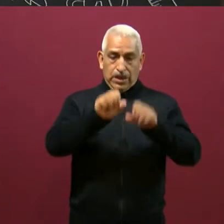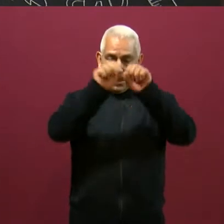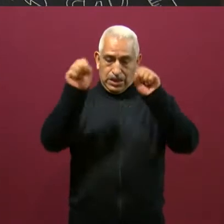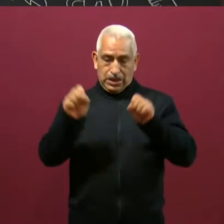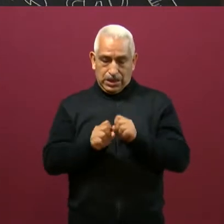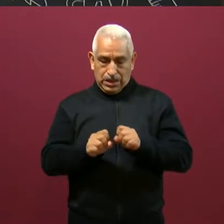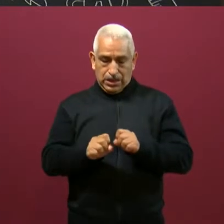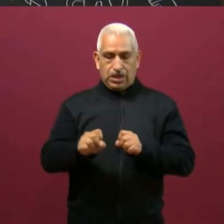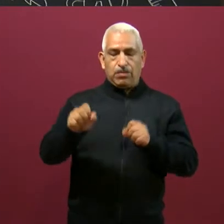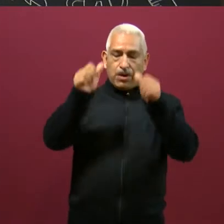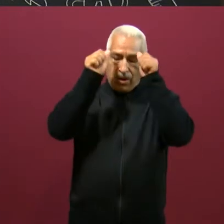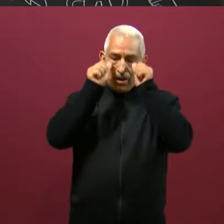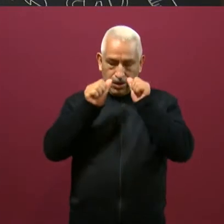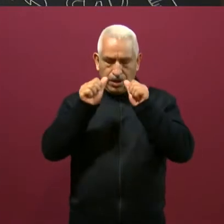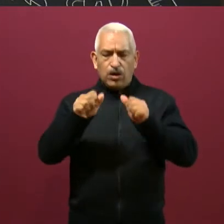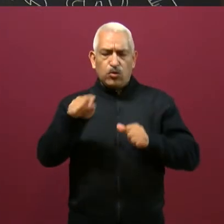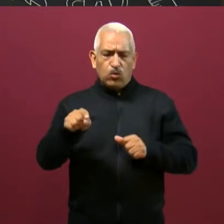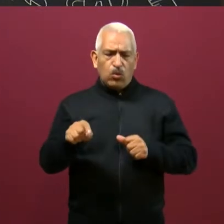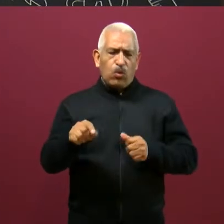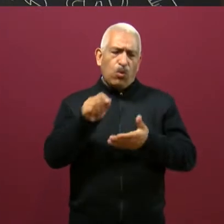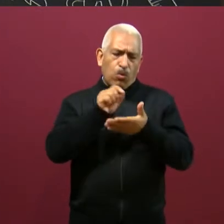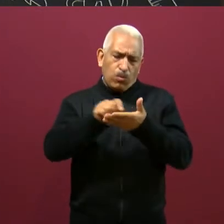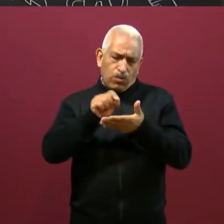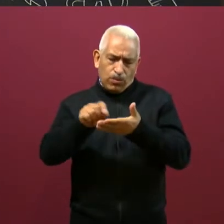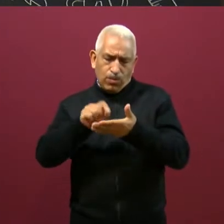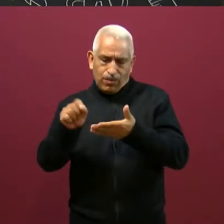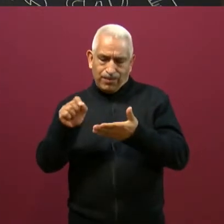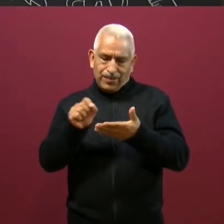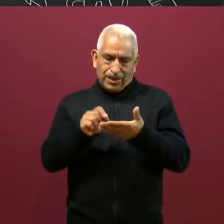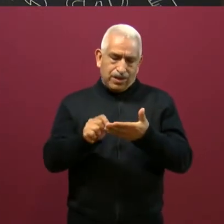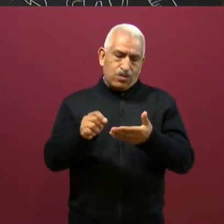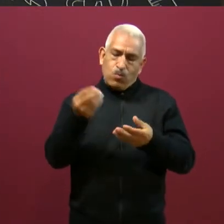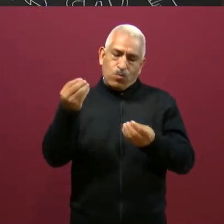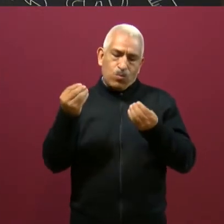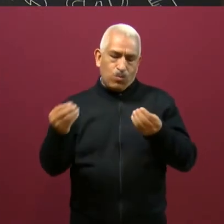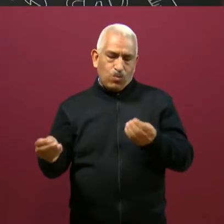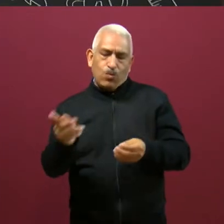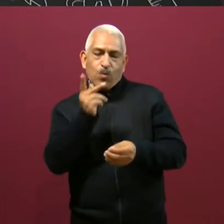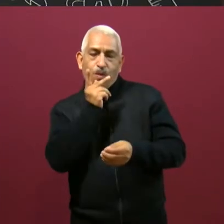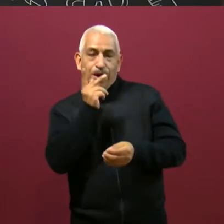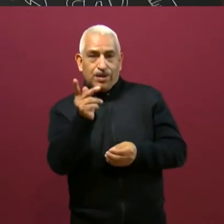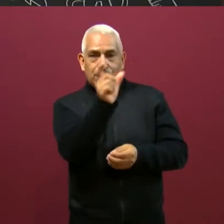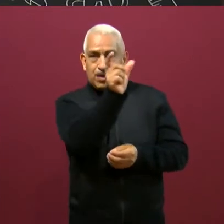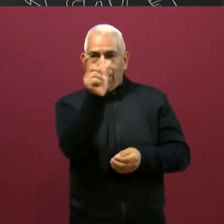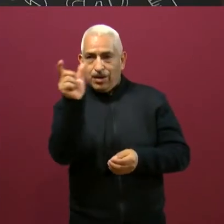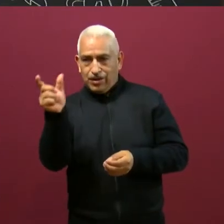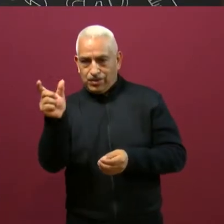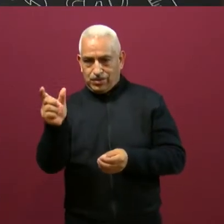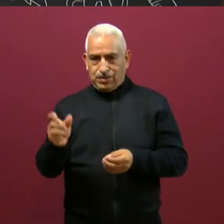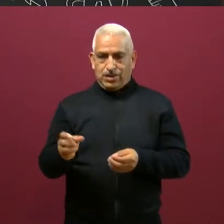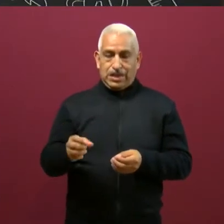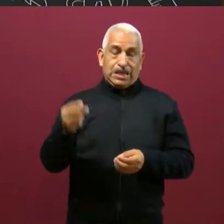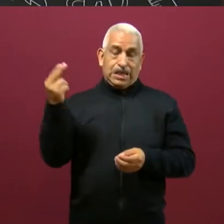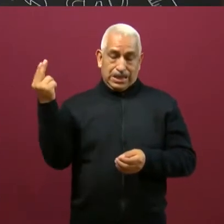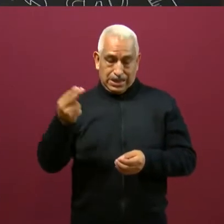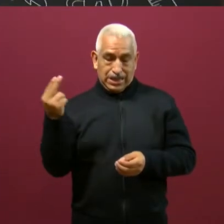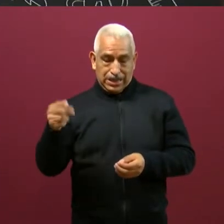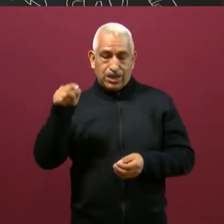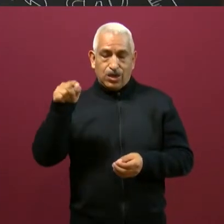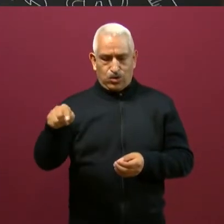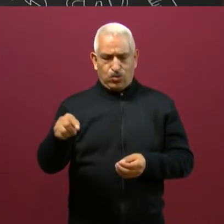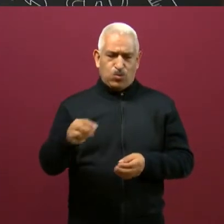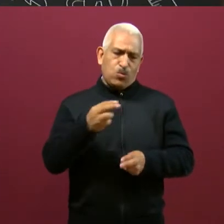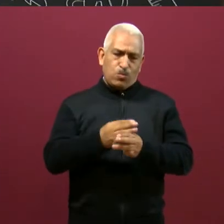palabras. Es importante que tengas a tu alcance todos los materiales que